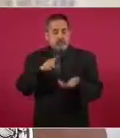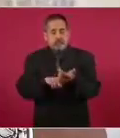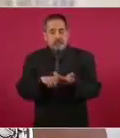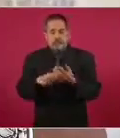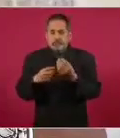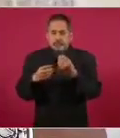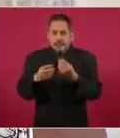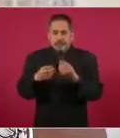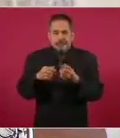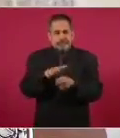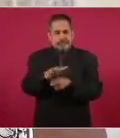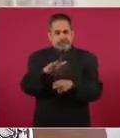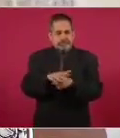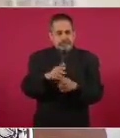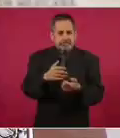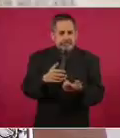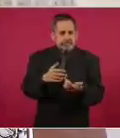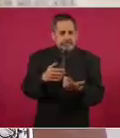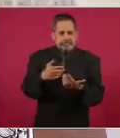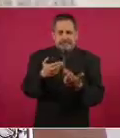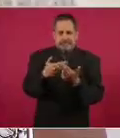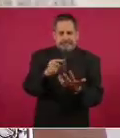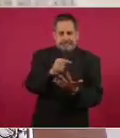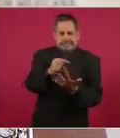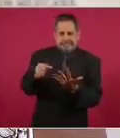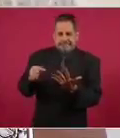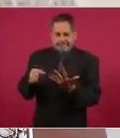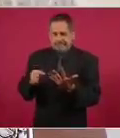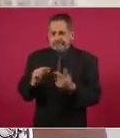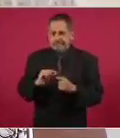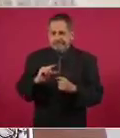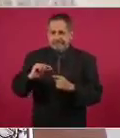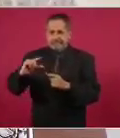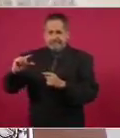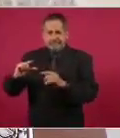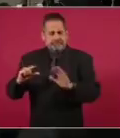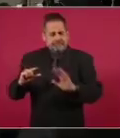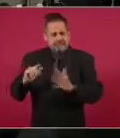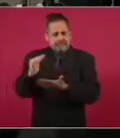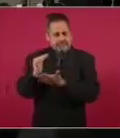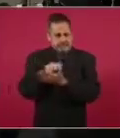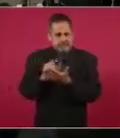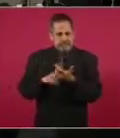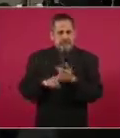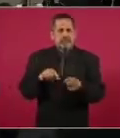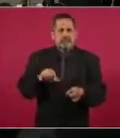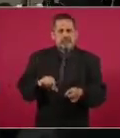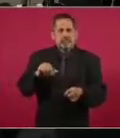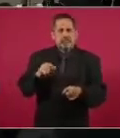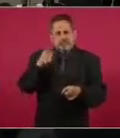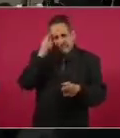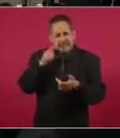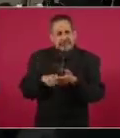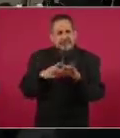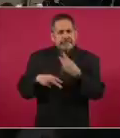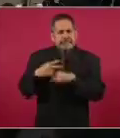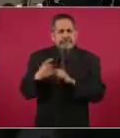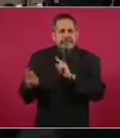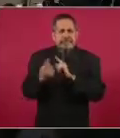ya nos mandó a decir, pero hoy creo que va a estar presente